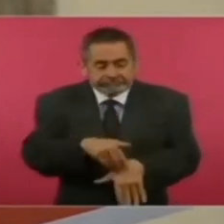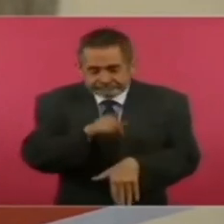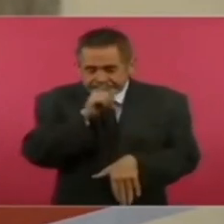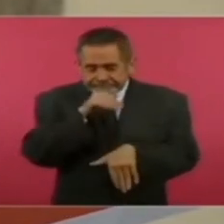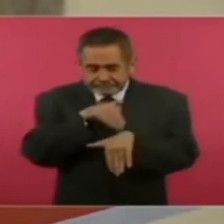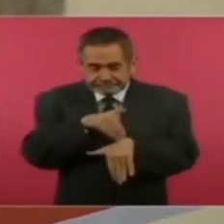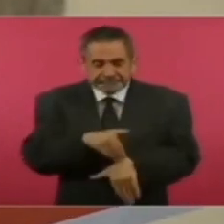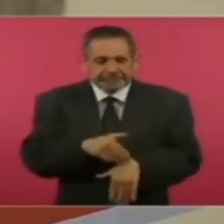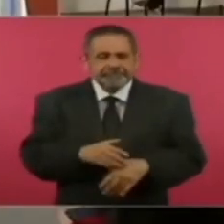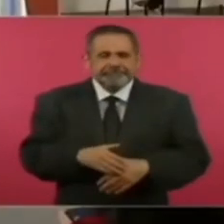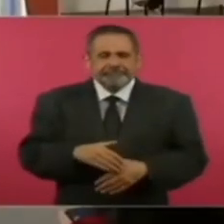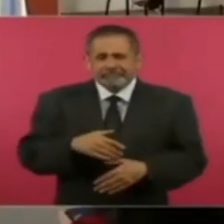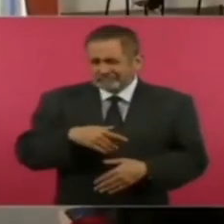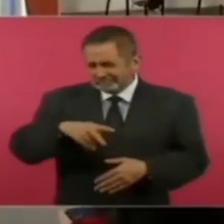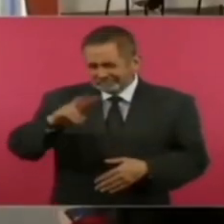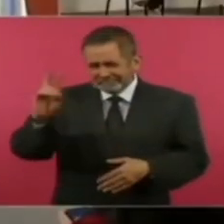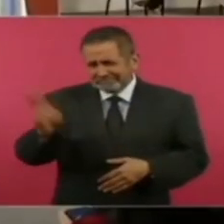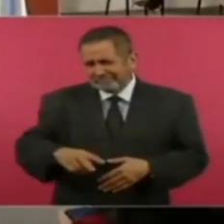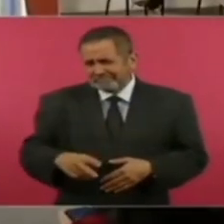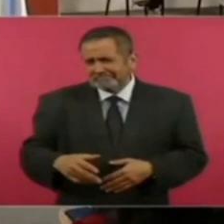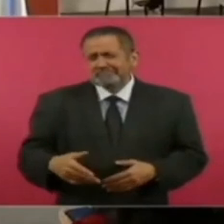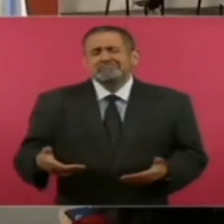esto también es cierto